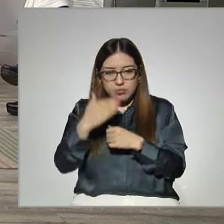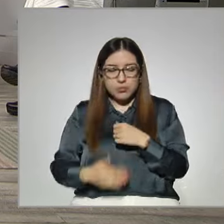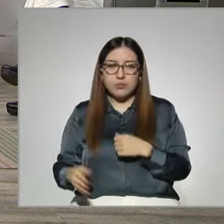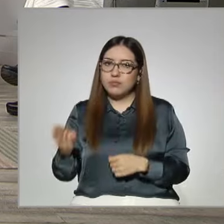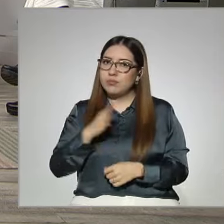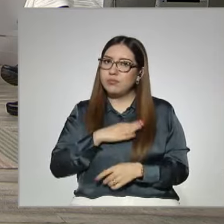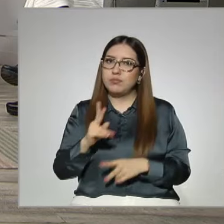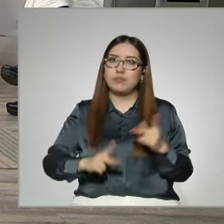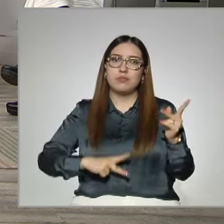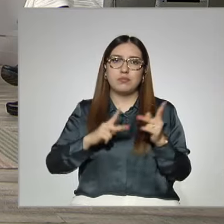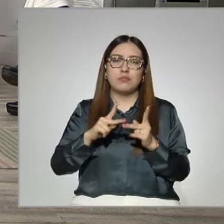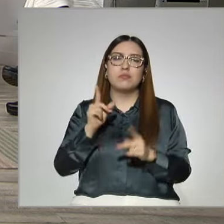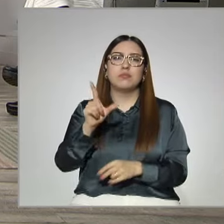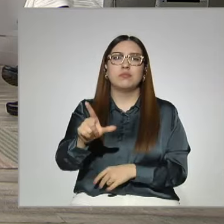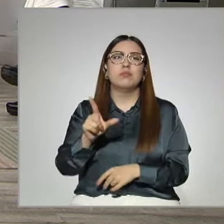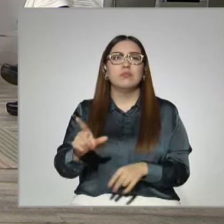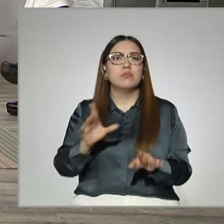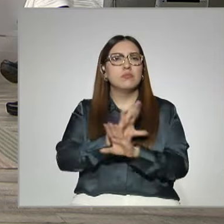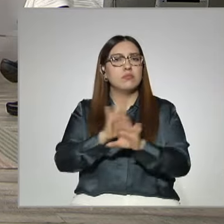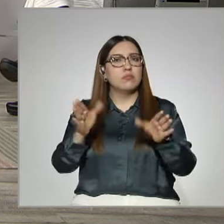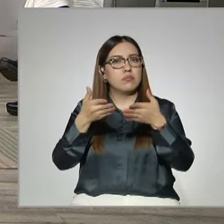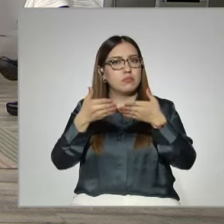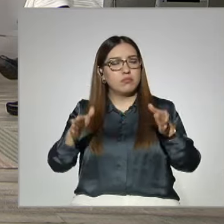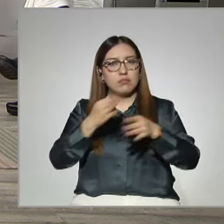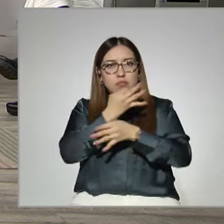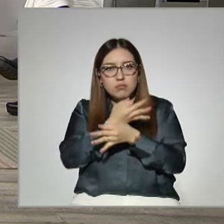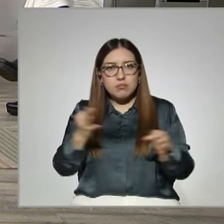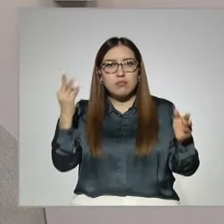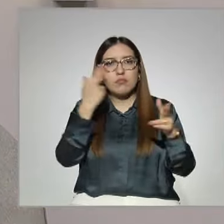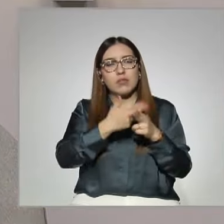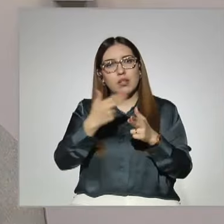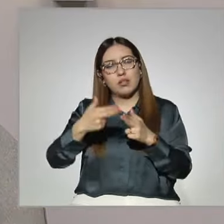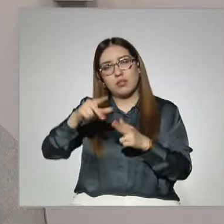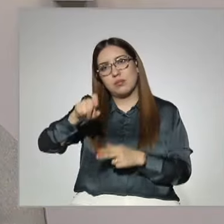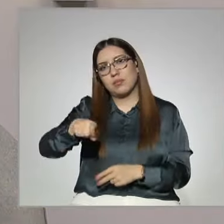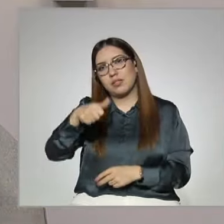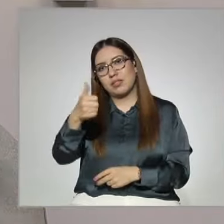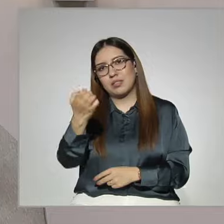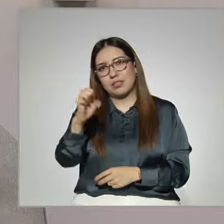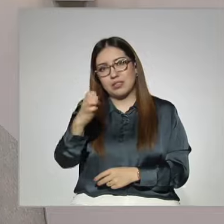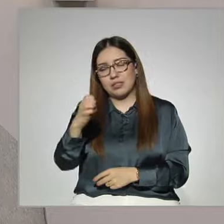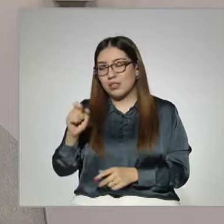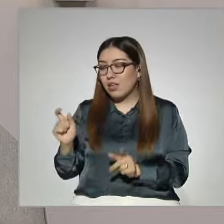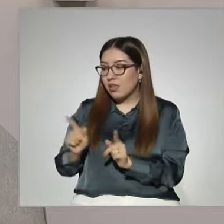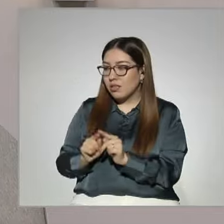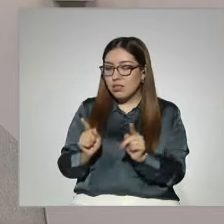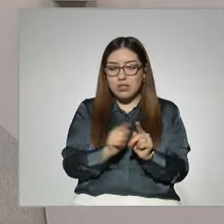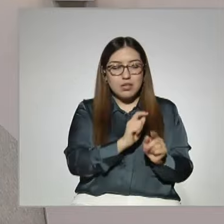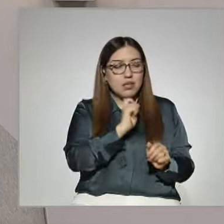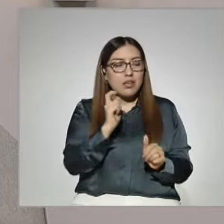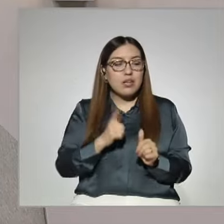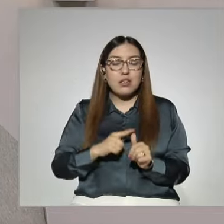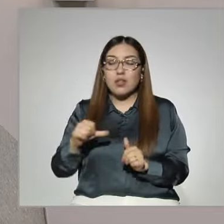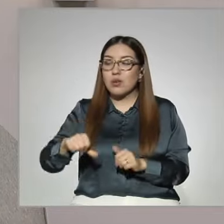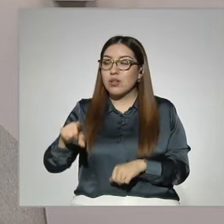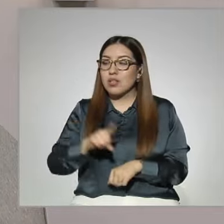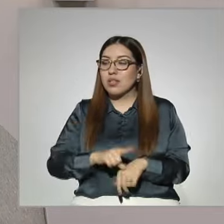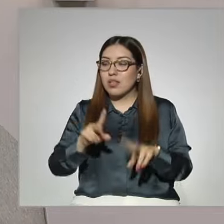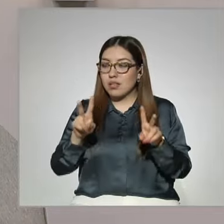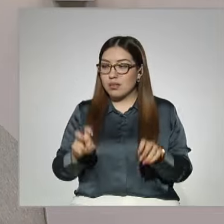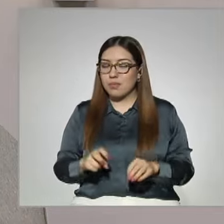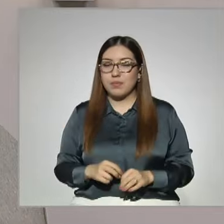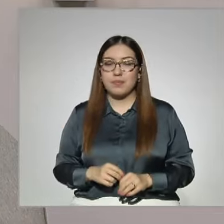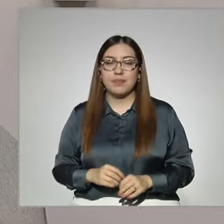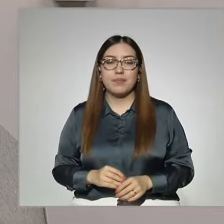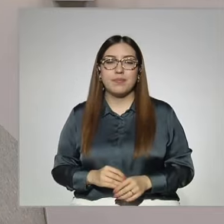partir del lunes ya está abierta la convocatoria y hasta el 26 de enero para la prepa en línea. Comentarios finales sobre el tema de cómo retomar mis